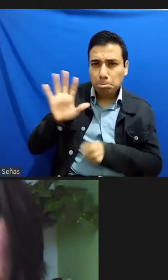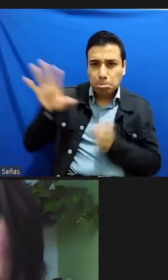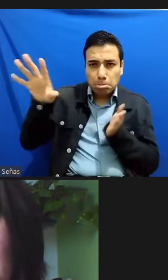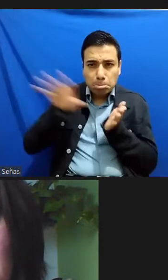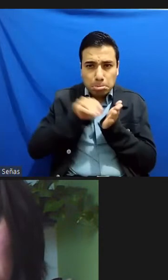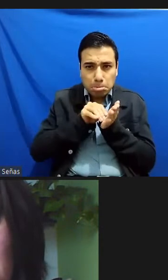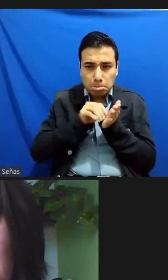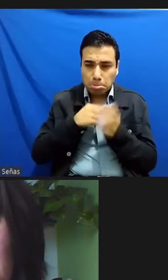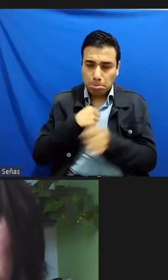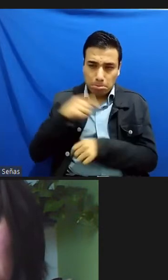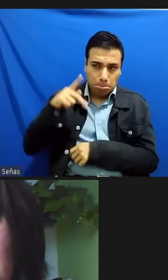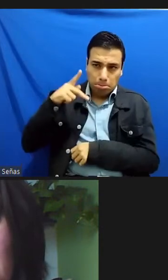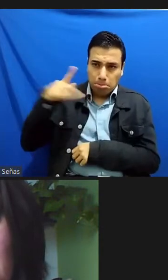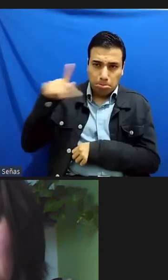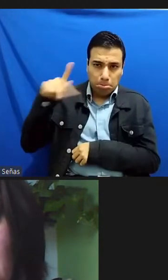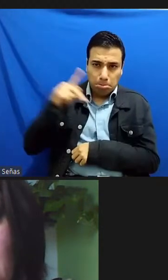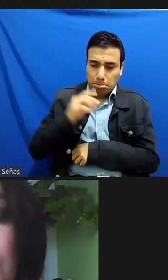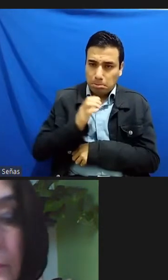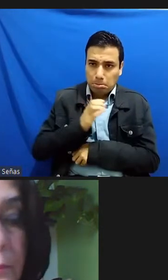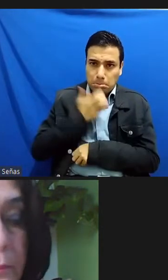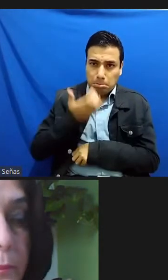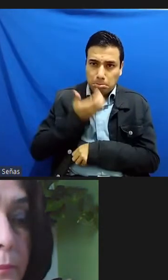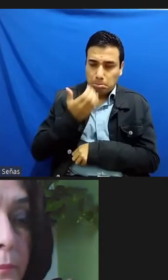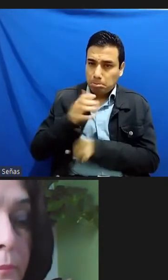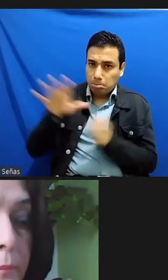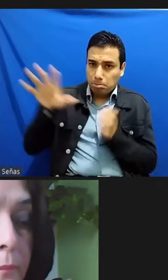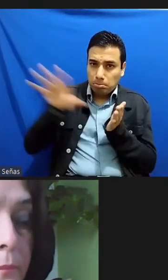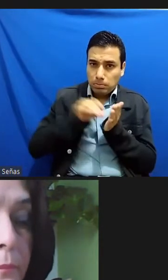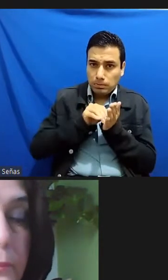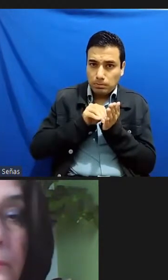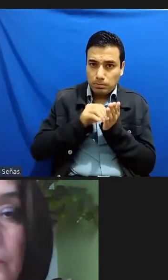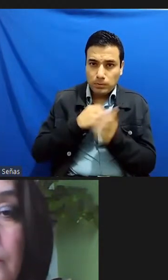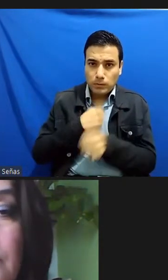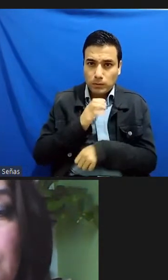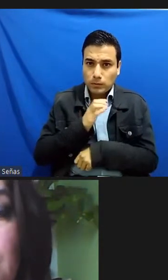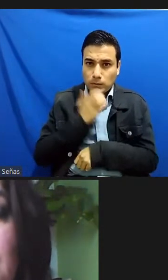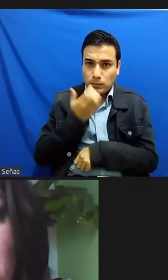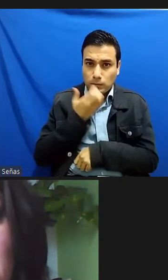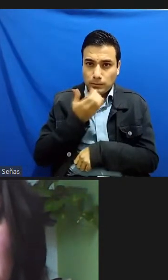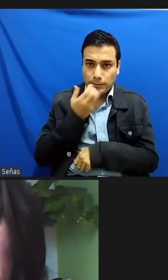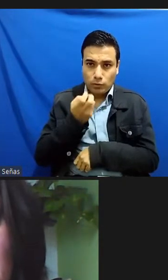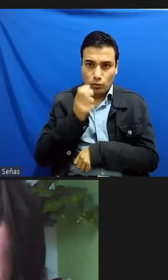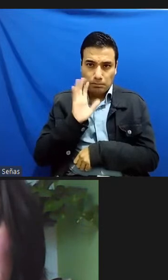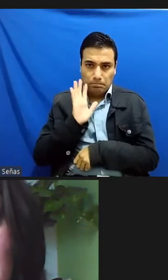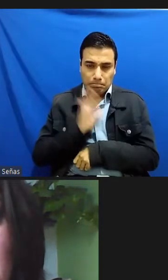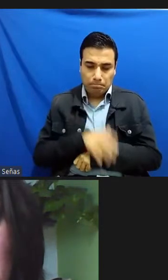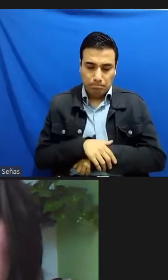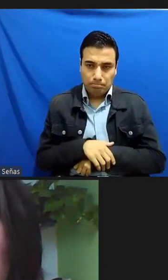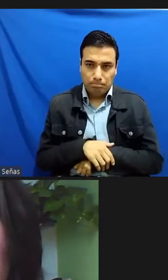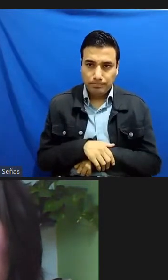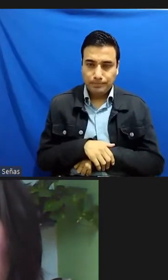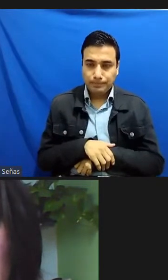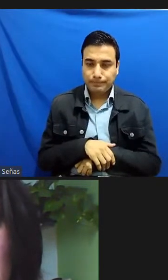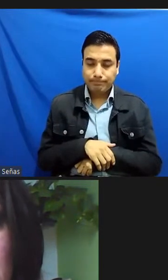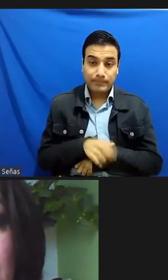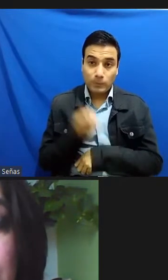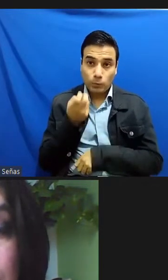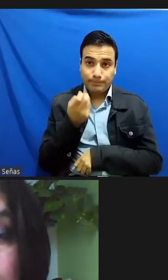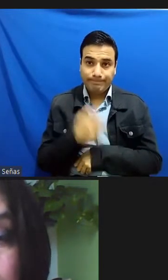se refieren a las personas que están más allá de la norma ¿no? este